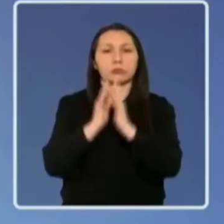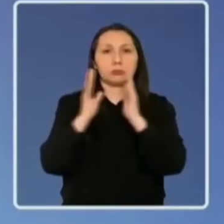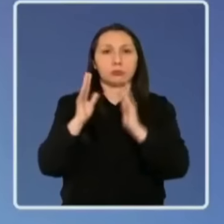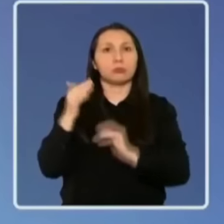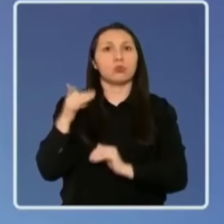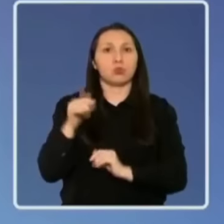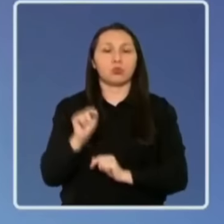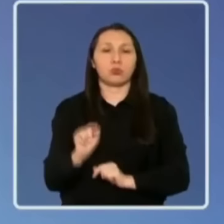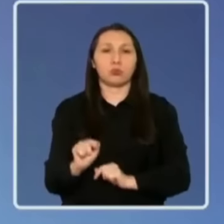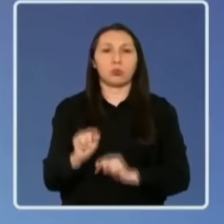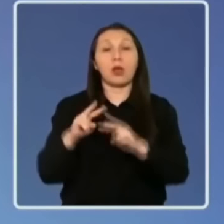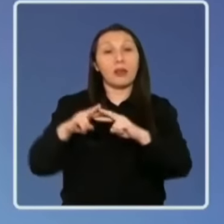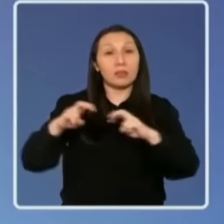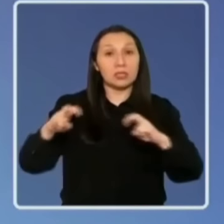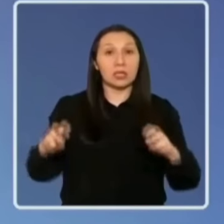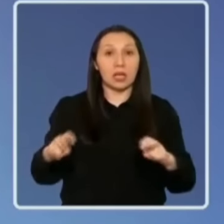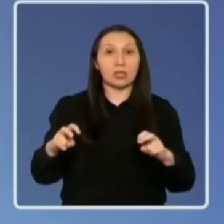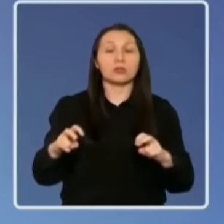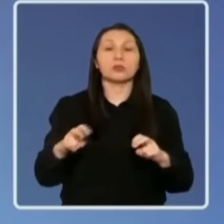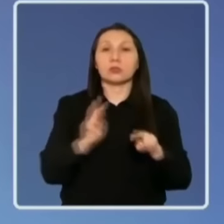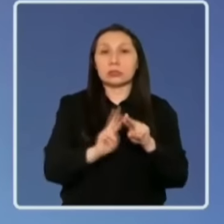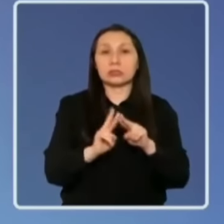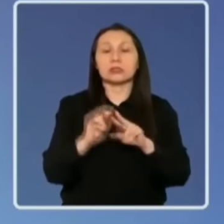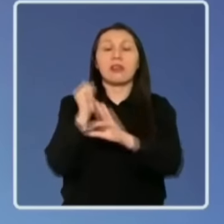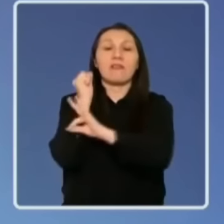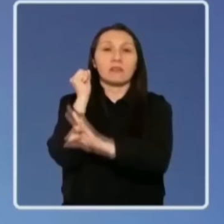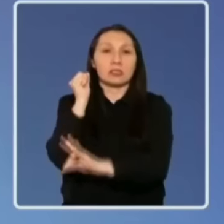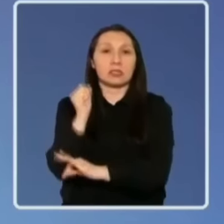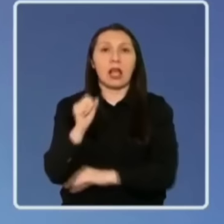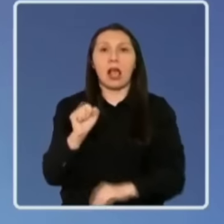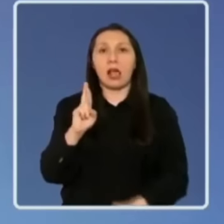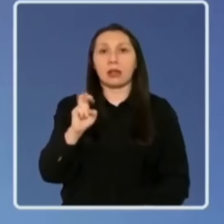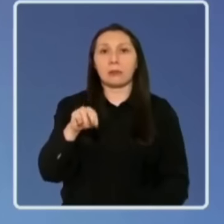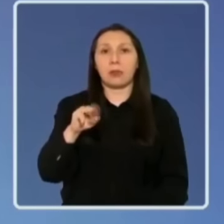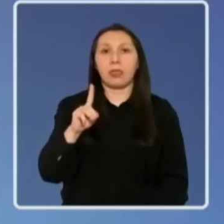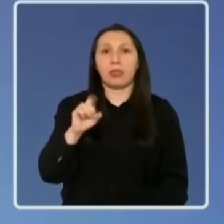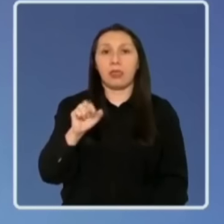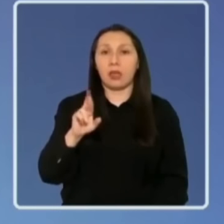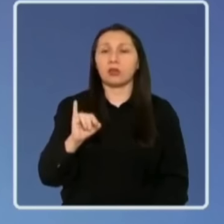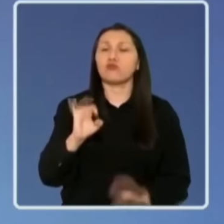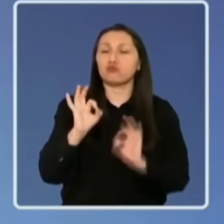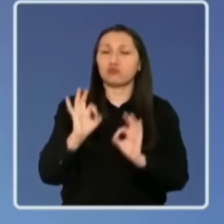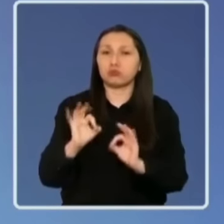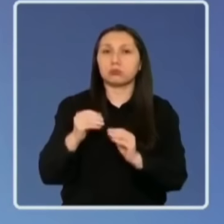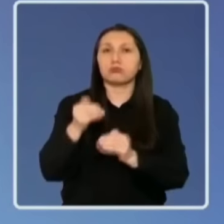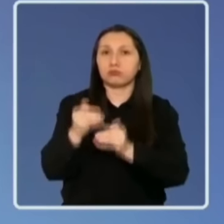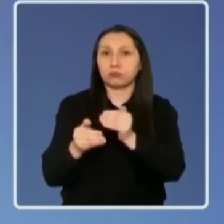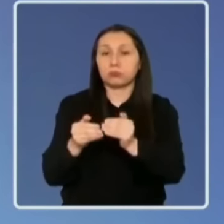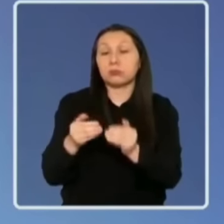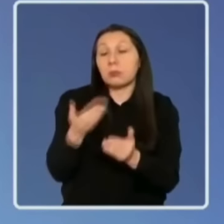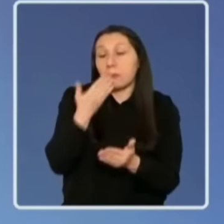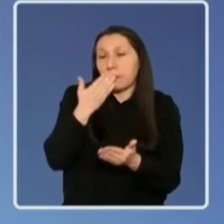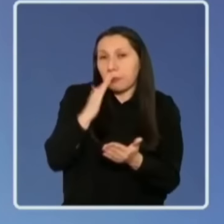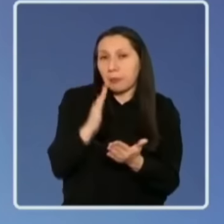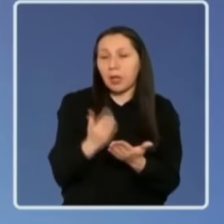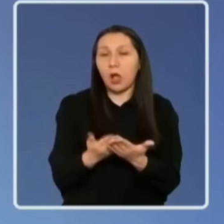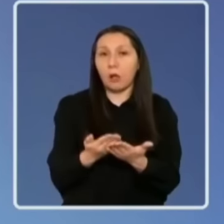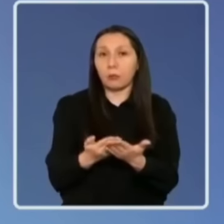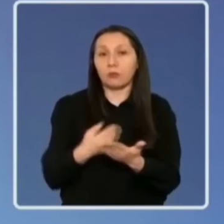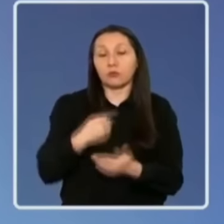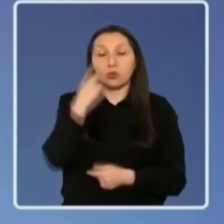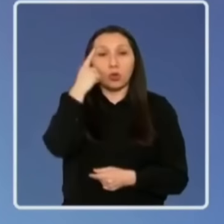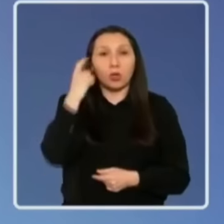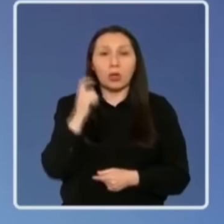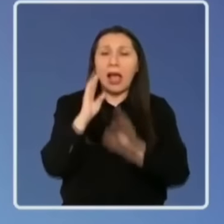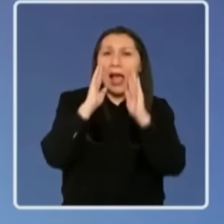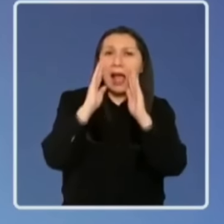que la investigación que estaba llevando a cabo el fiscal Armendariz está produciendo efectos y yo creo que lo conveniente también es estar